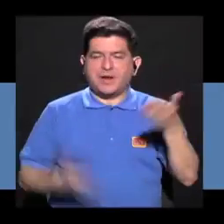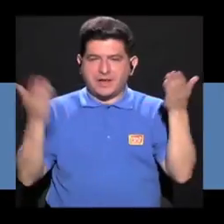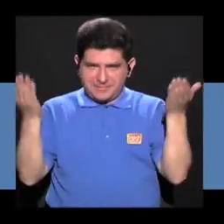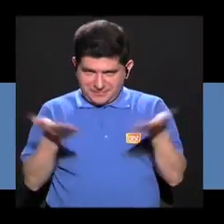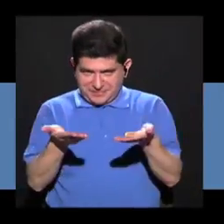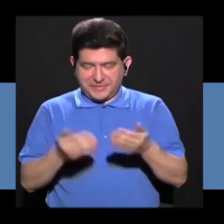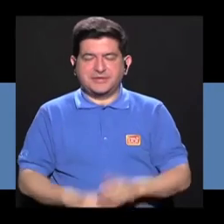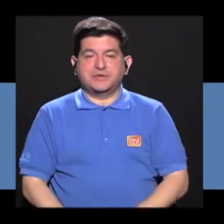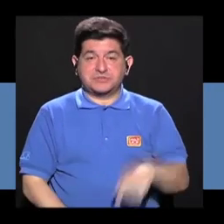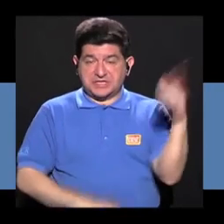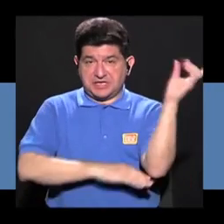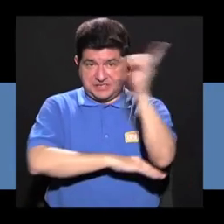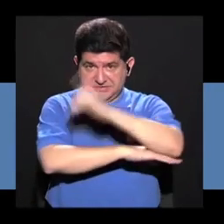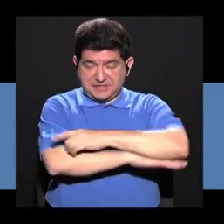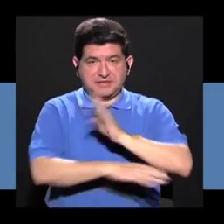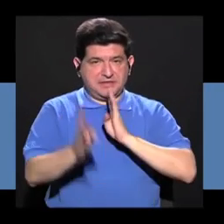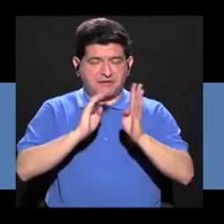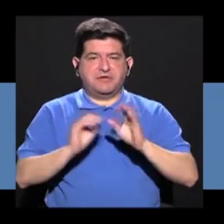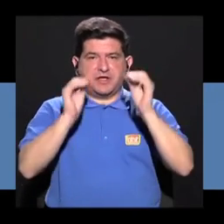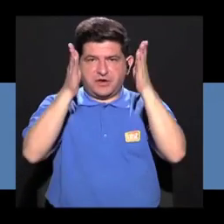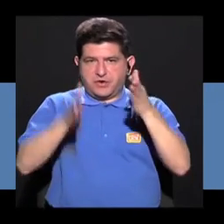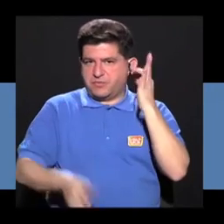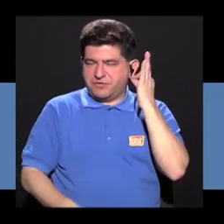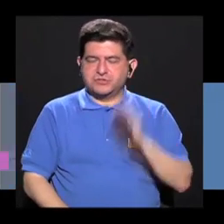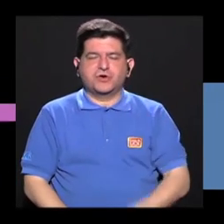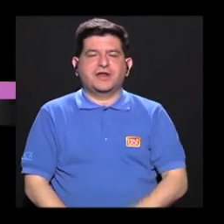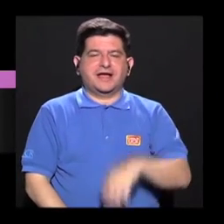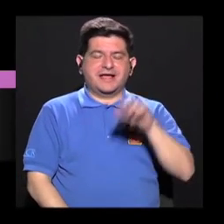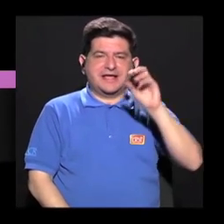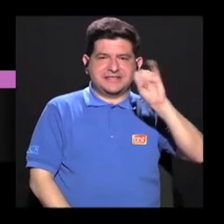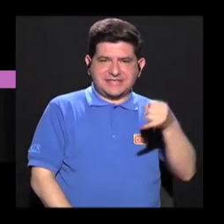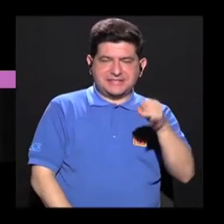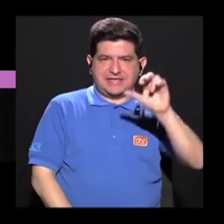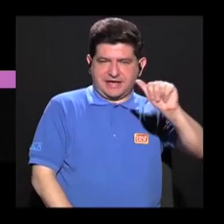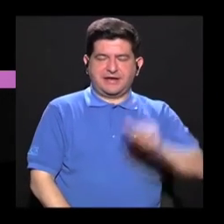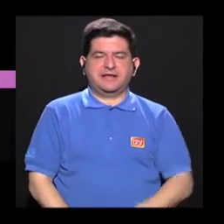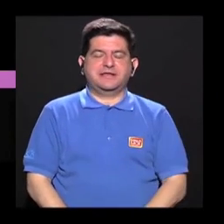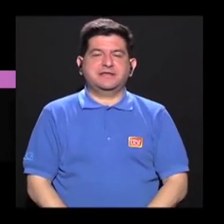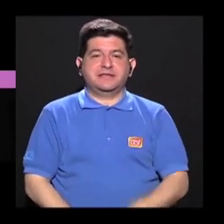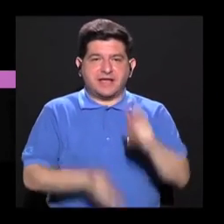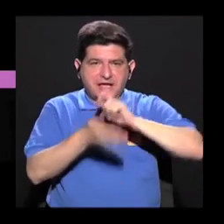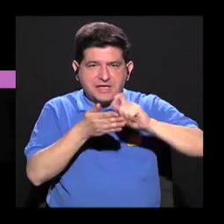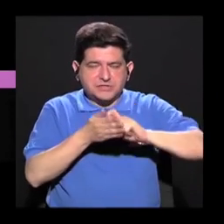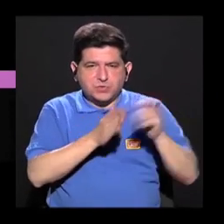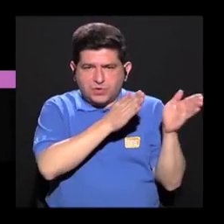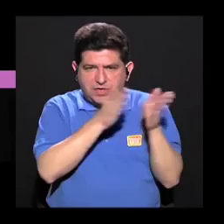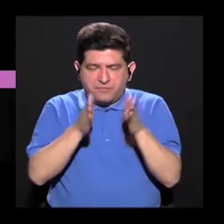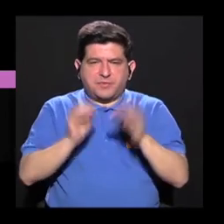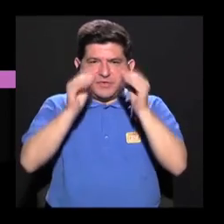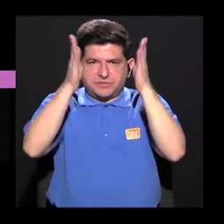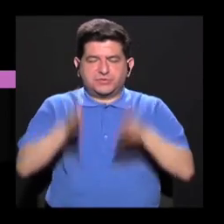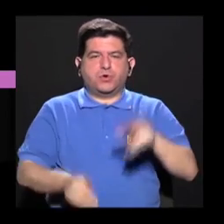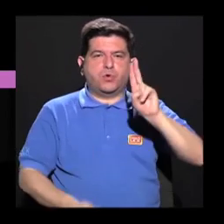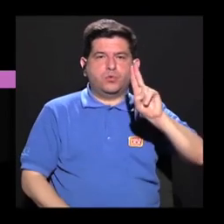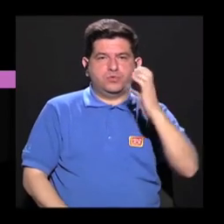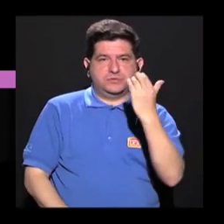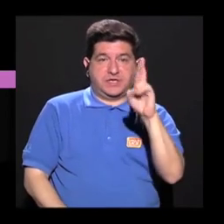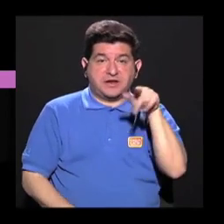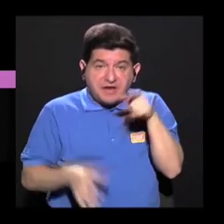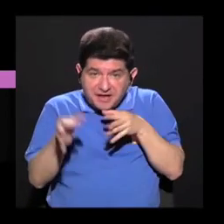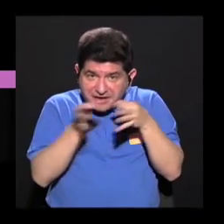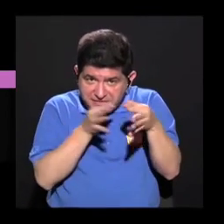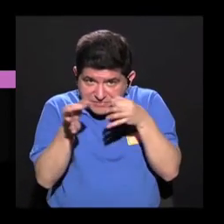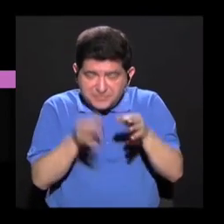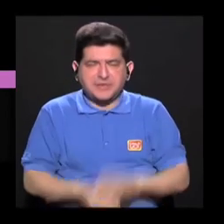¿Qué tal? Bienvenidos. El día de hoy conversamos con la profesora Jessica Araya de la Escuela de Formación Docente de la UCR.